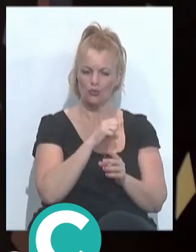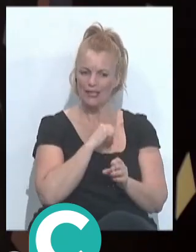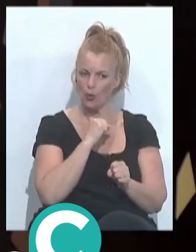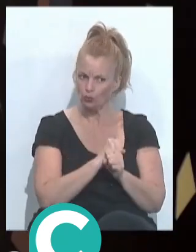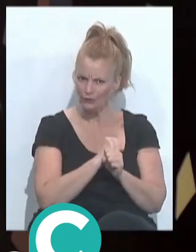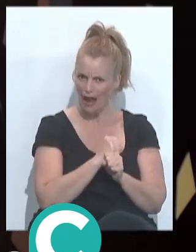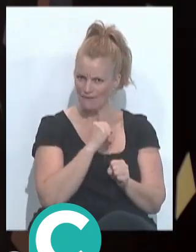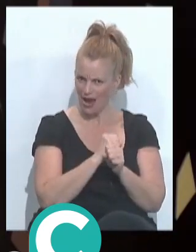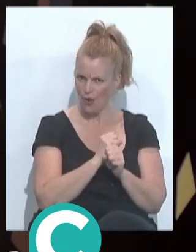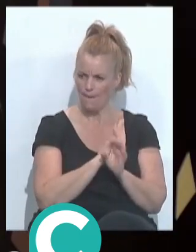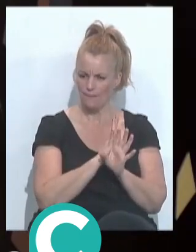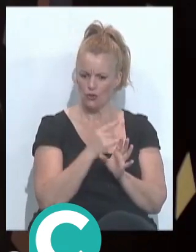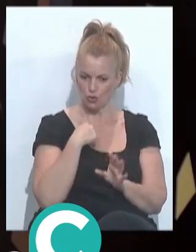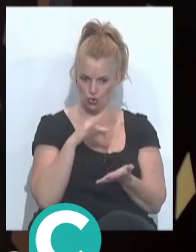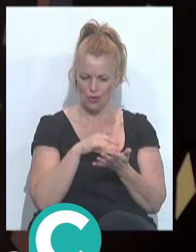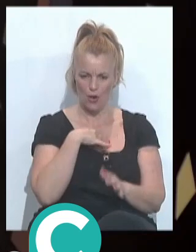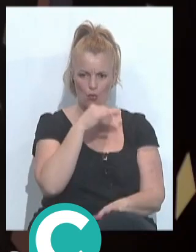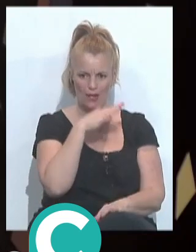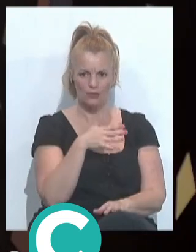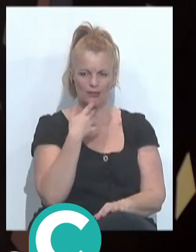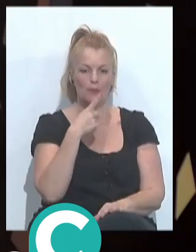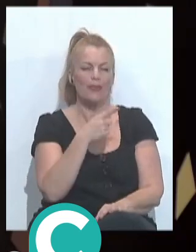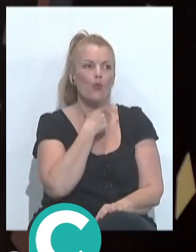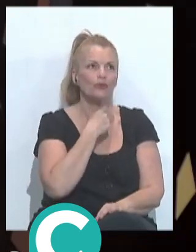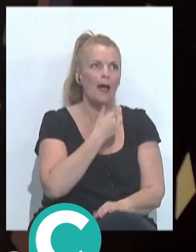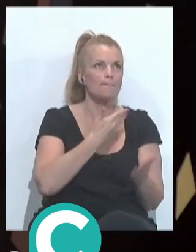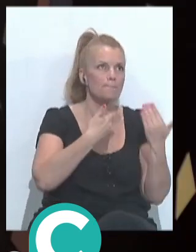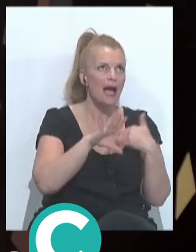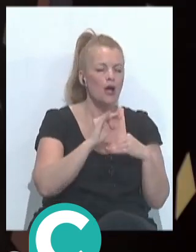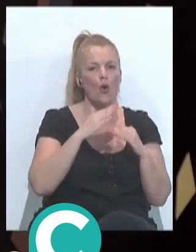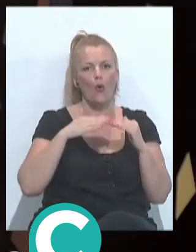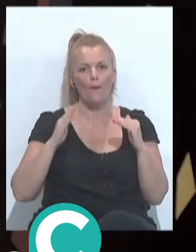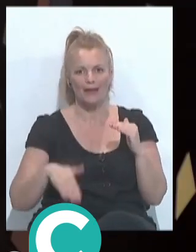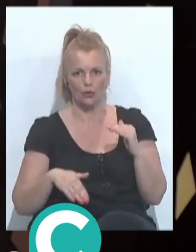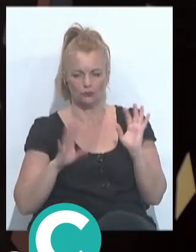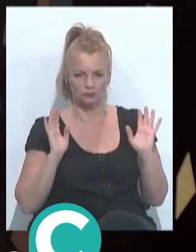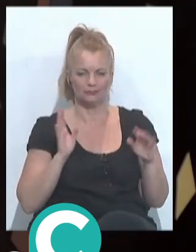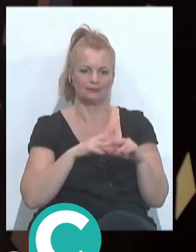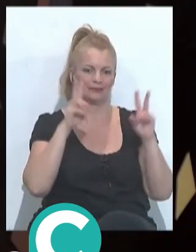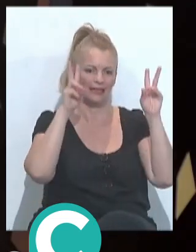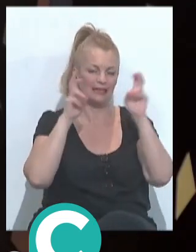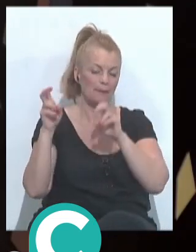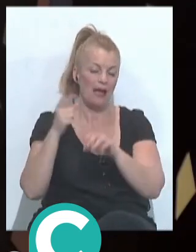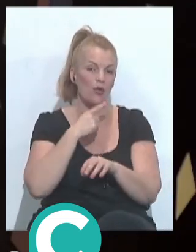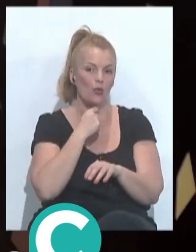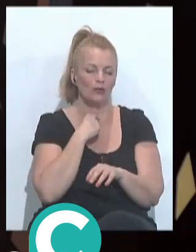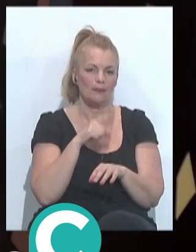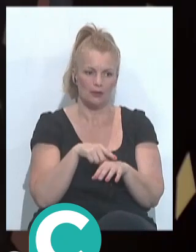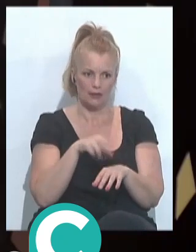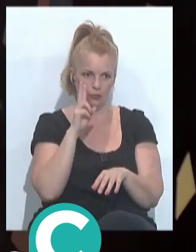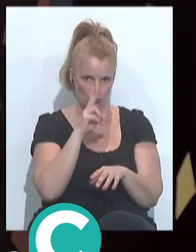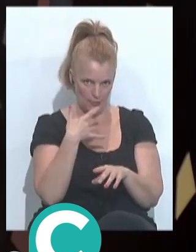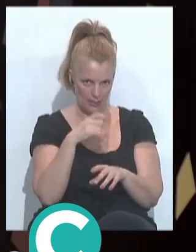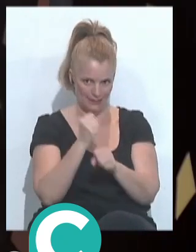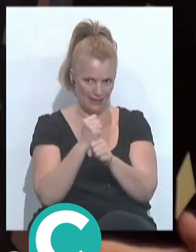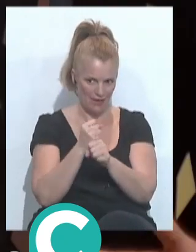trabajo o como yo cuando he sido jurado siempre he dicho te puede gustar más o menos porque ahí no entra en el tema de los gustos pero tú tienes que ver